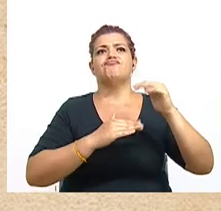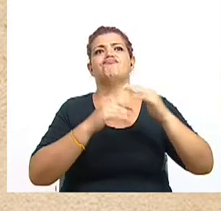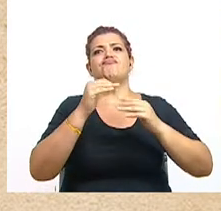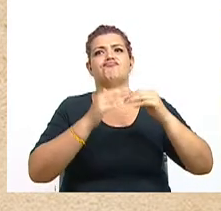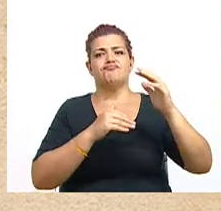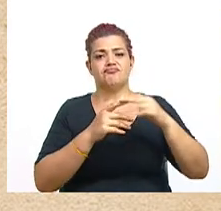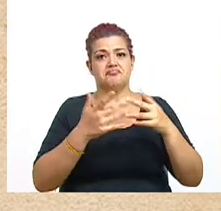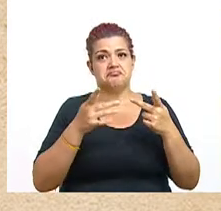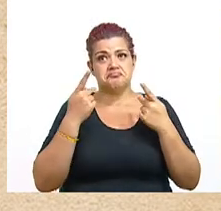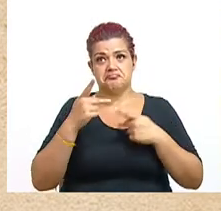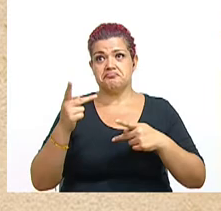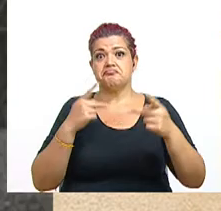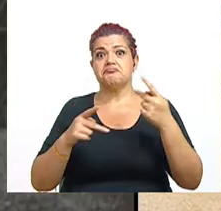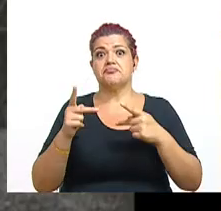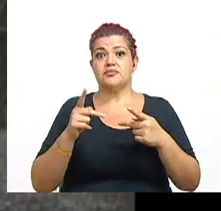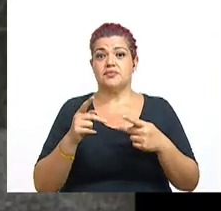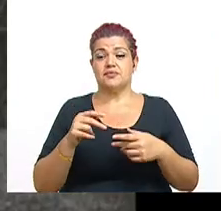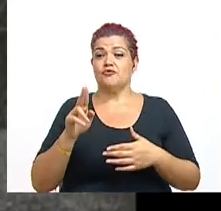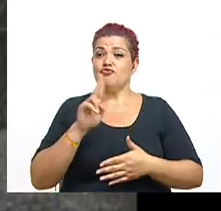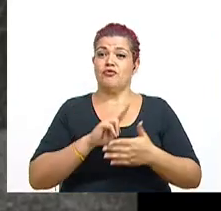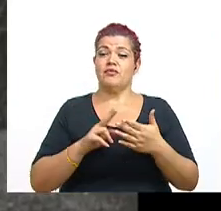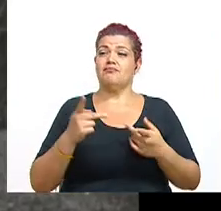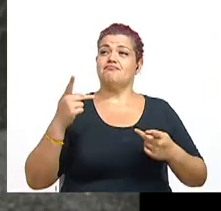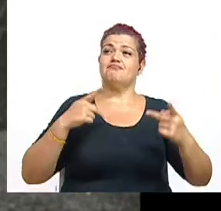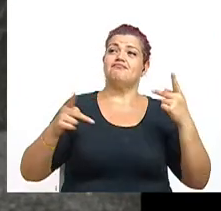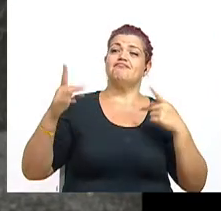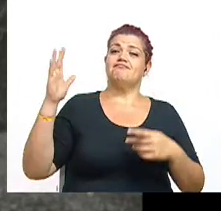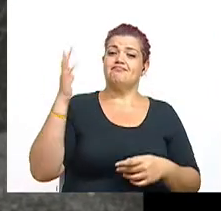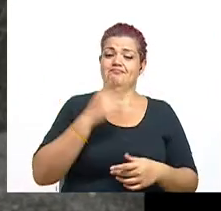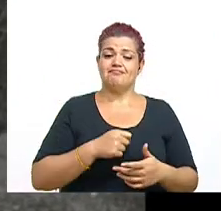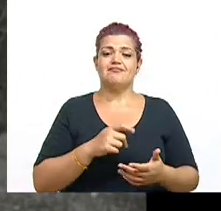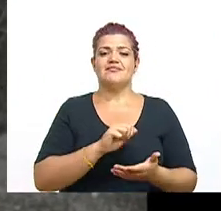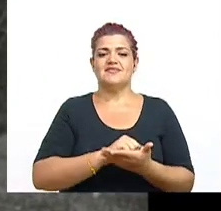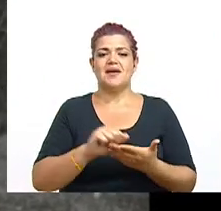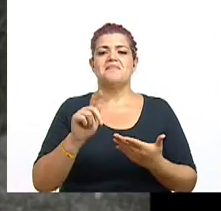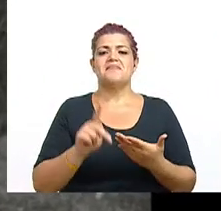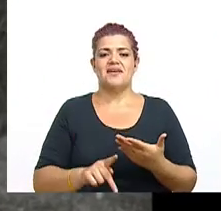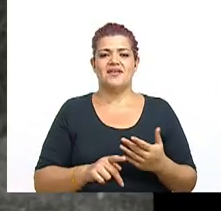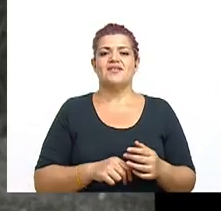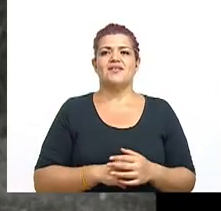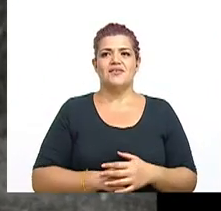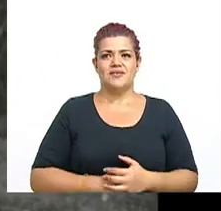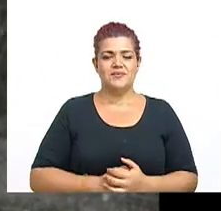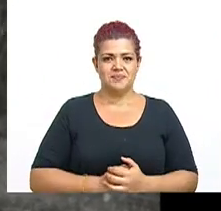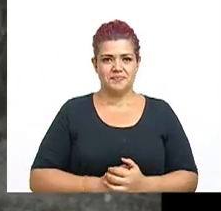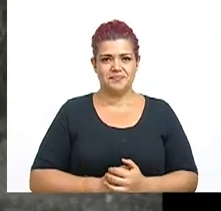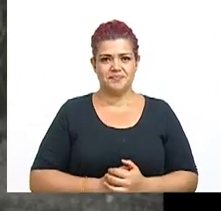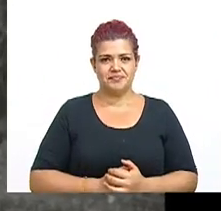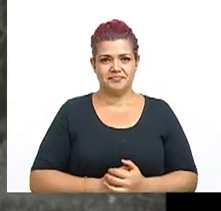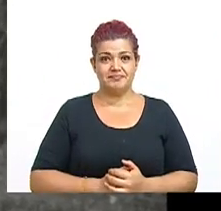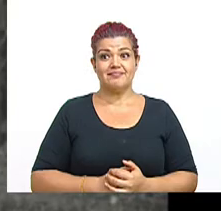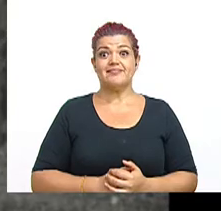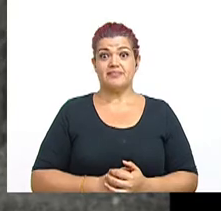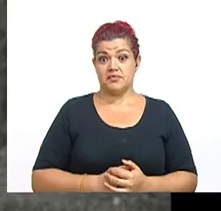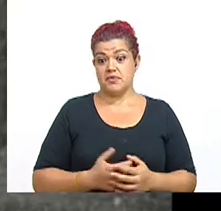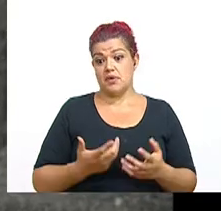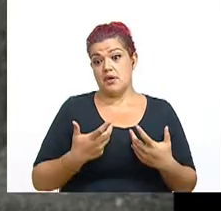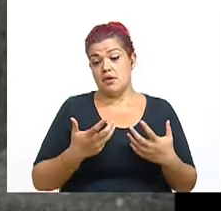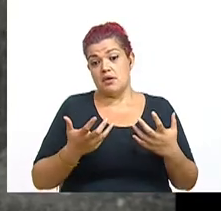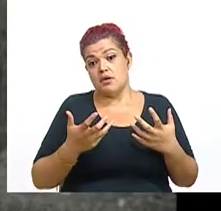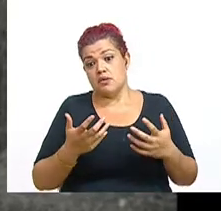han visitado, pues es una muy bonita visita el campus en San Pedro de Montes de Oca. Por cierto, hay opción